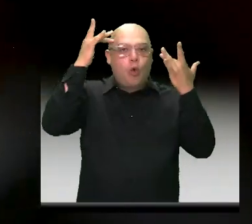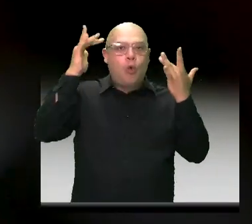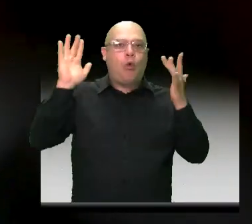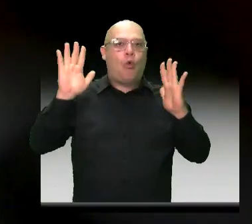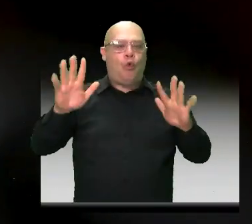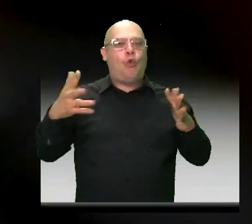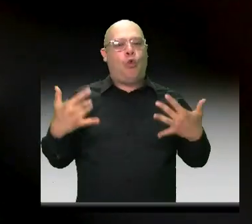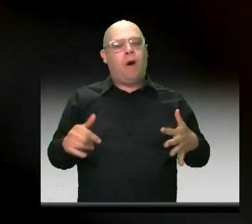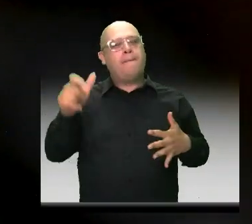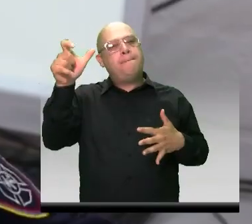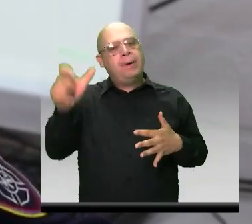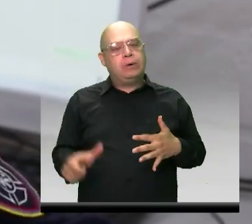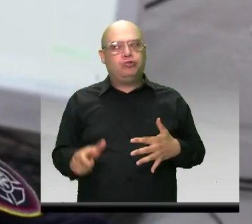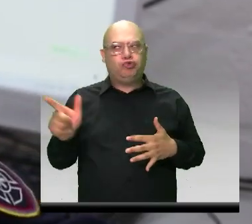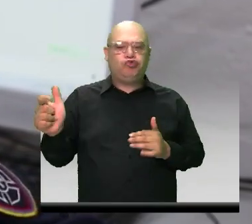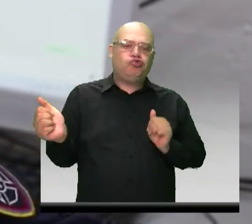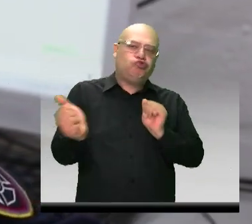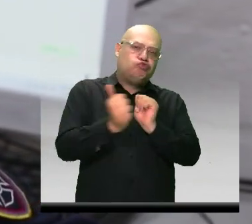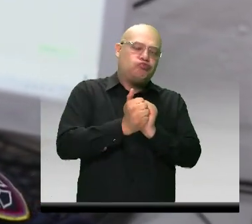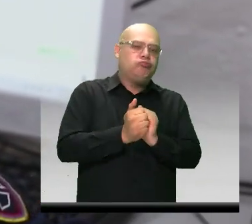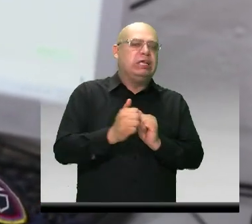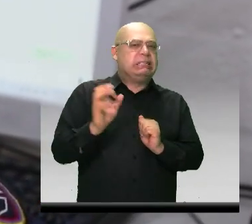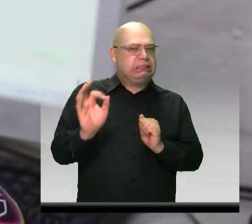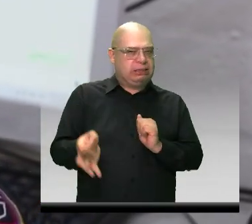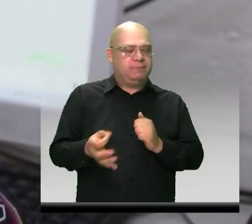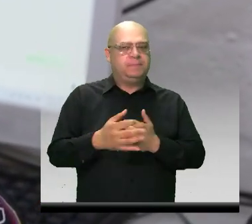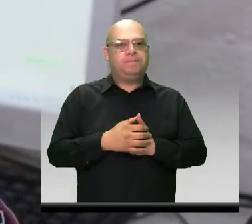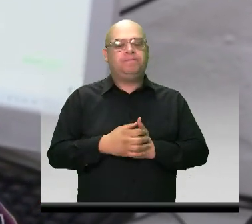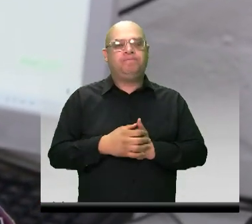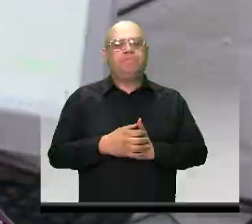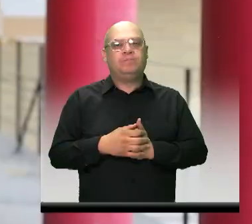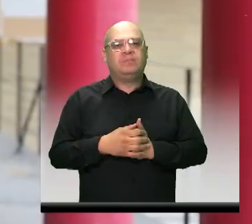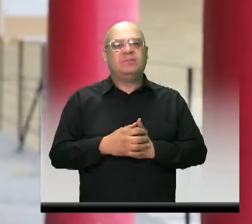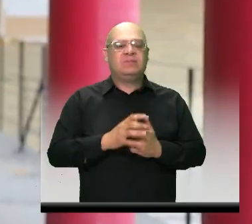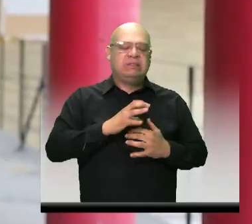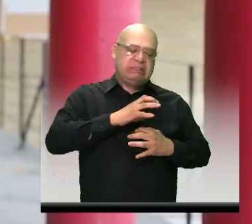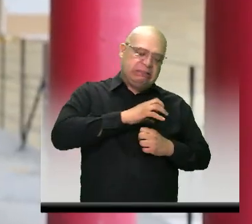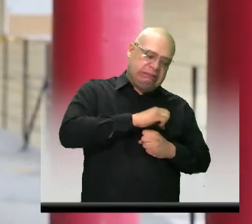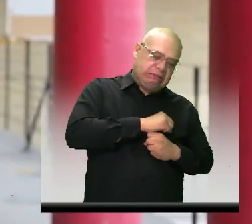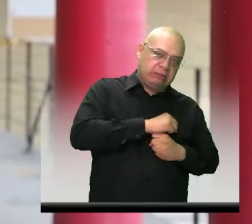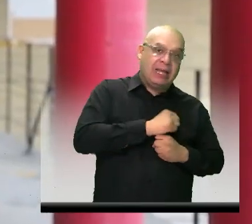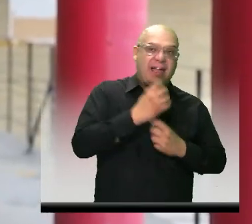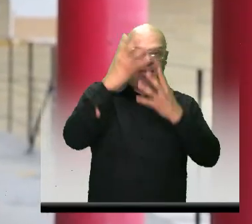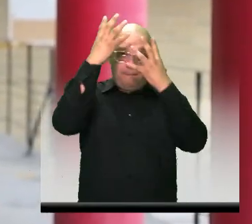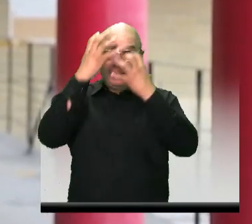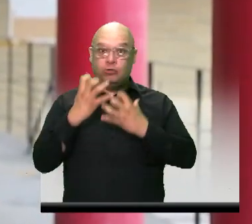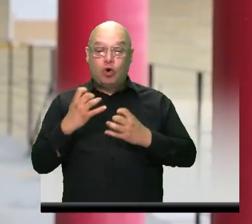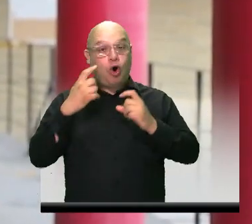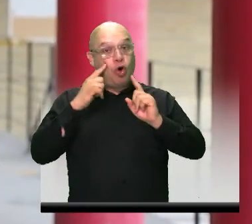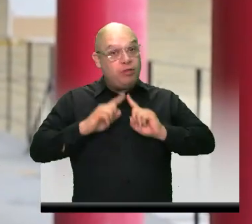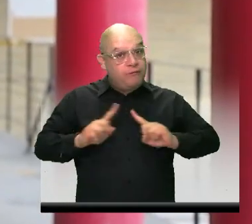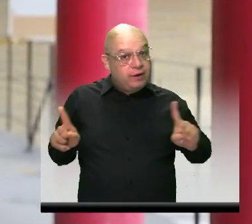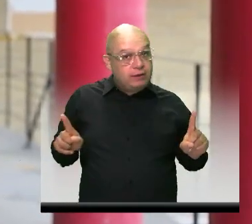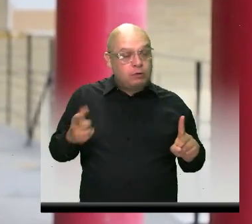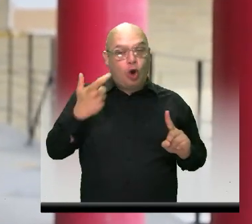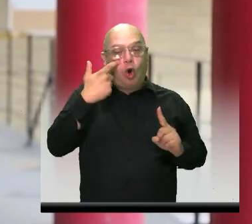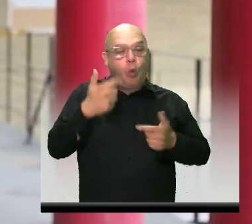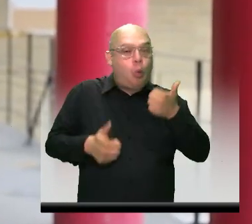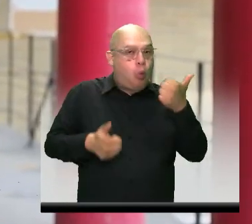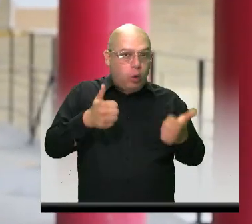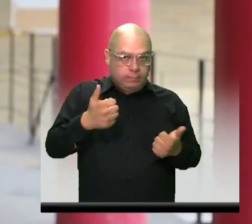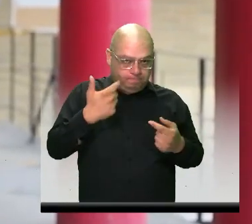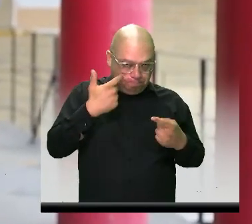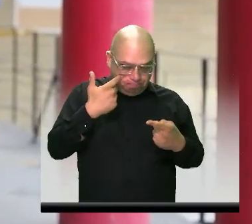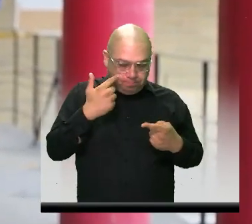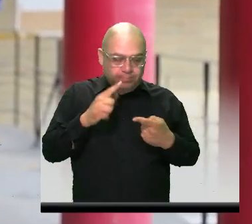persona que pueda acompañarte. Para diferenciar la tristeza de la depresión, debemos de tener algo muy presente, y es que todos en